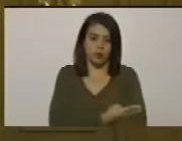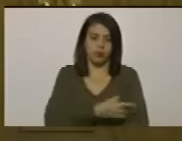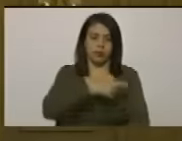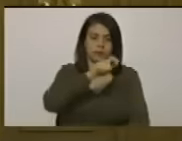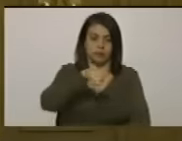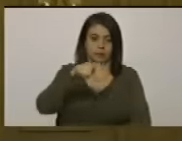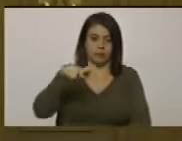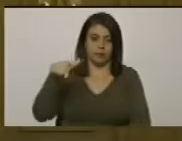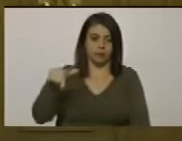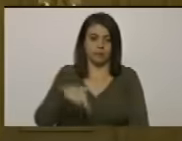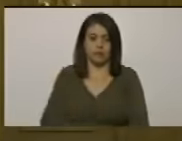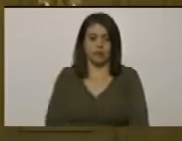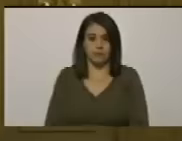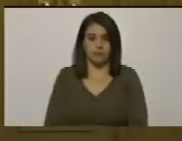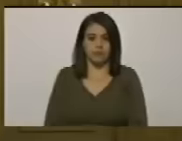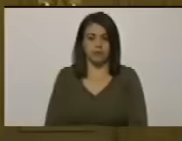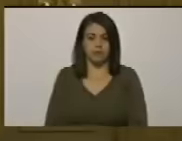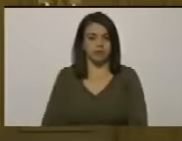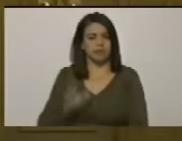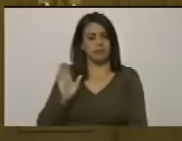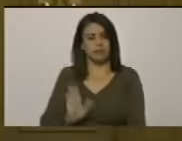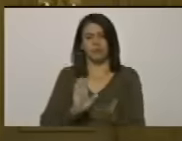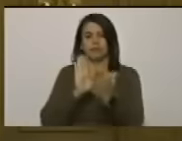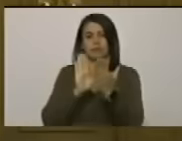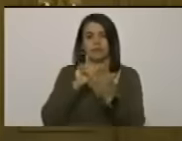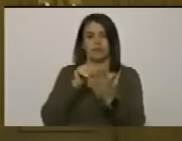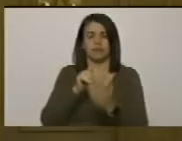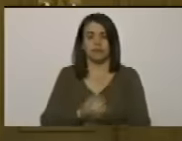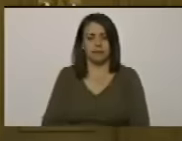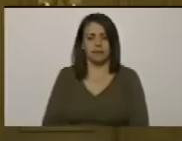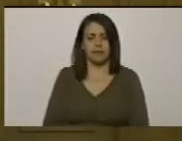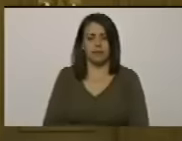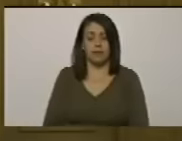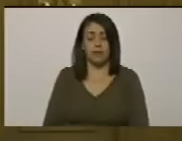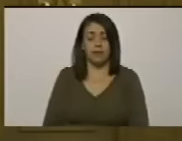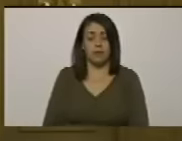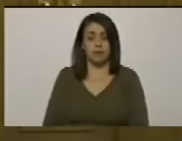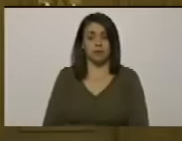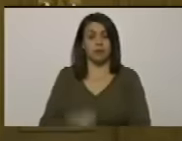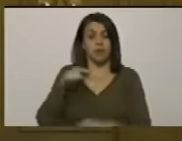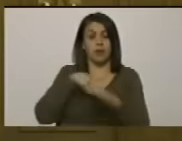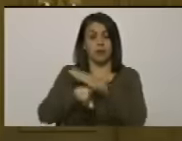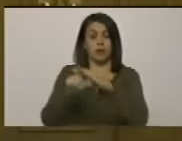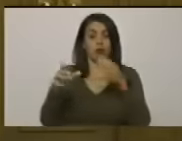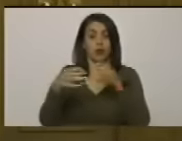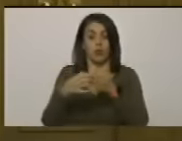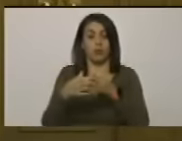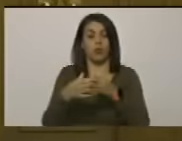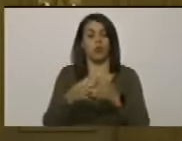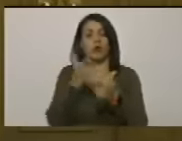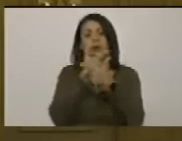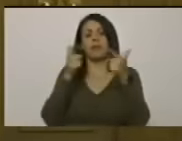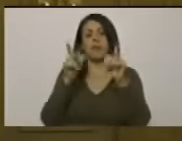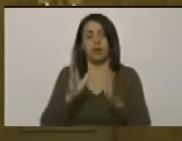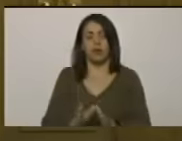para enfrentar a lo interno del Partido Liberal